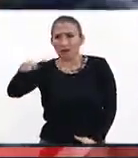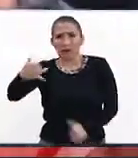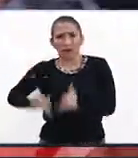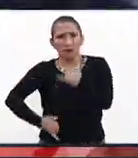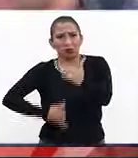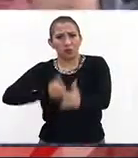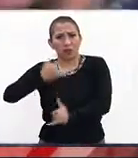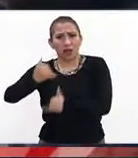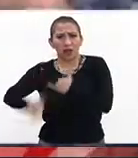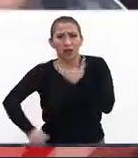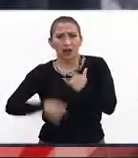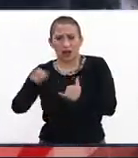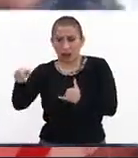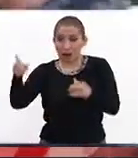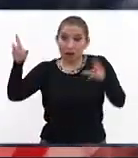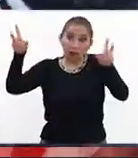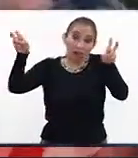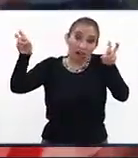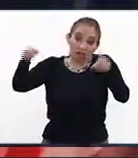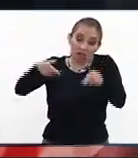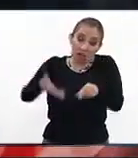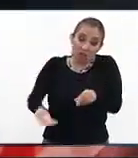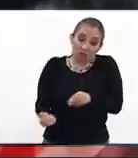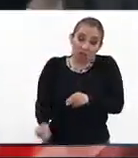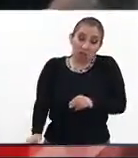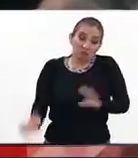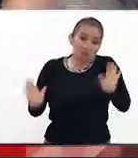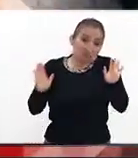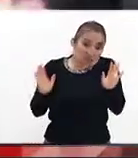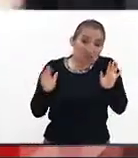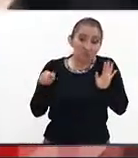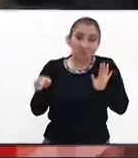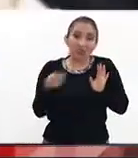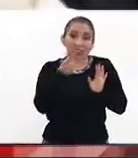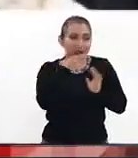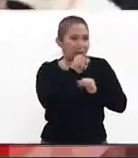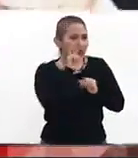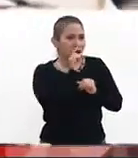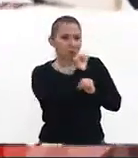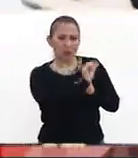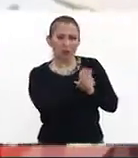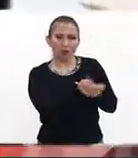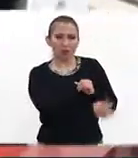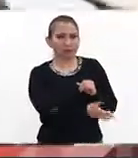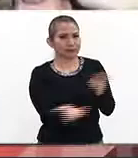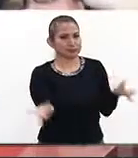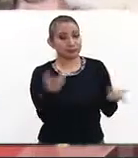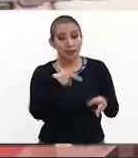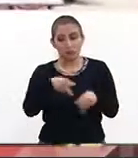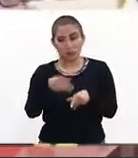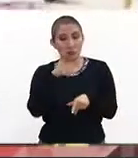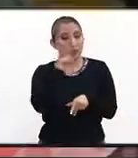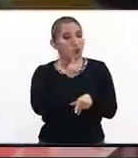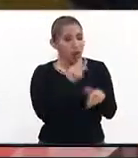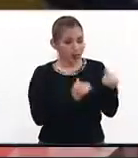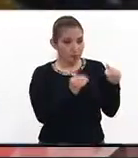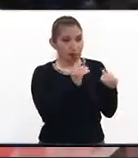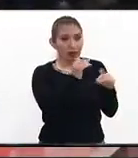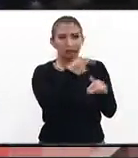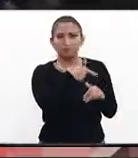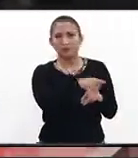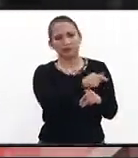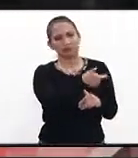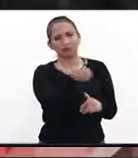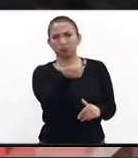figuras entre comillas como el Gullit Peña y pues obviamente un fútbol femenino que va creciendo, pero la verdad si